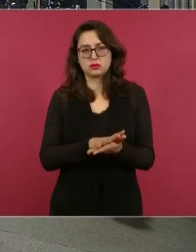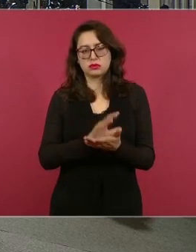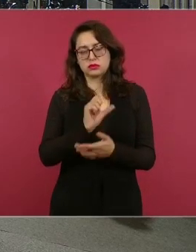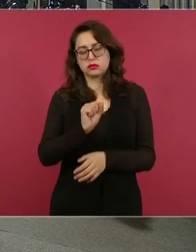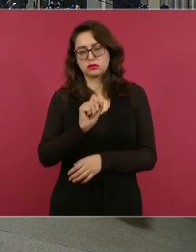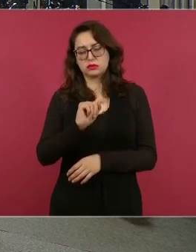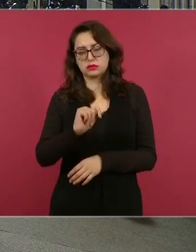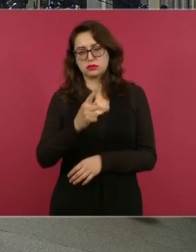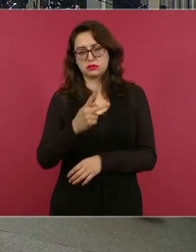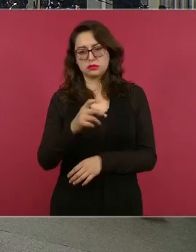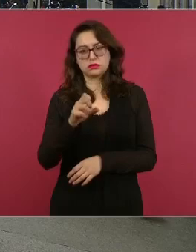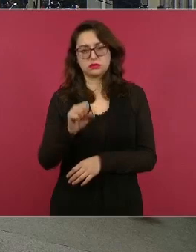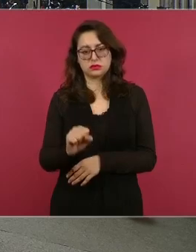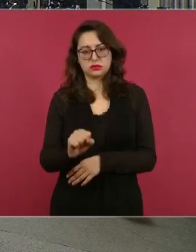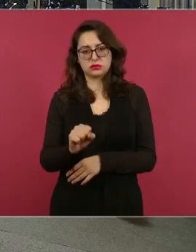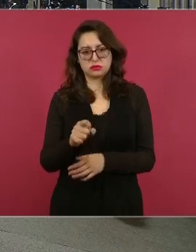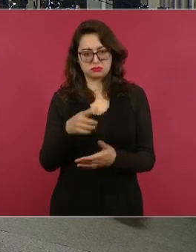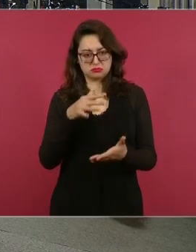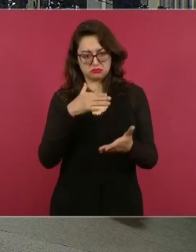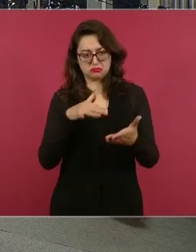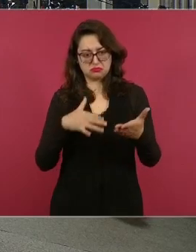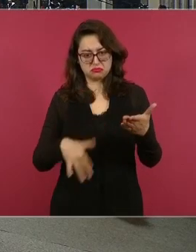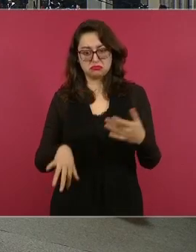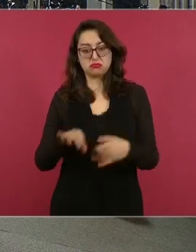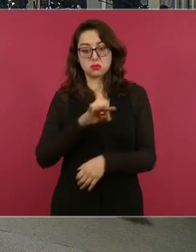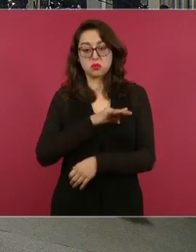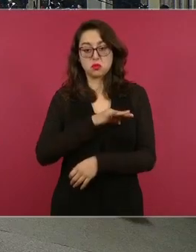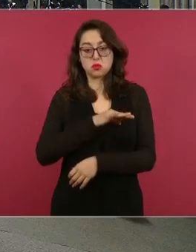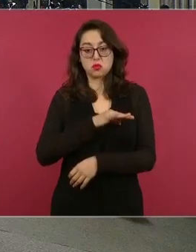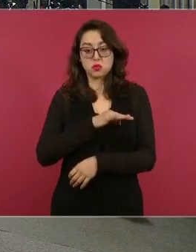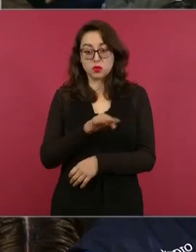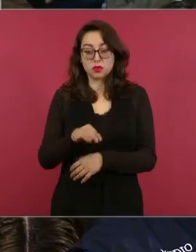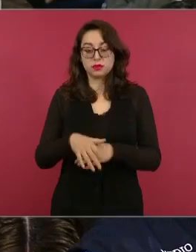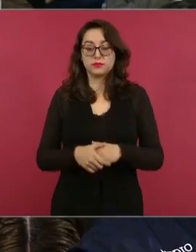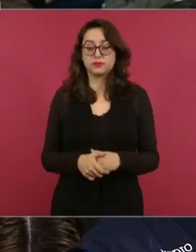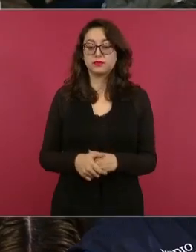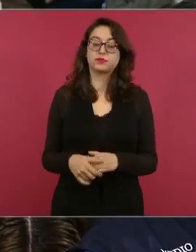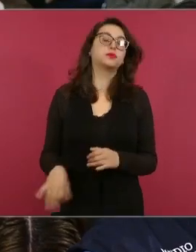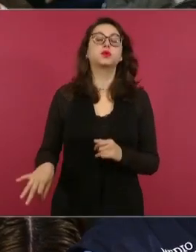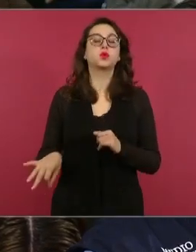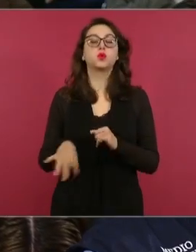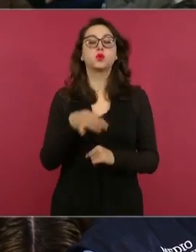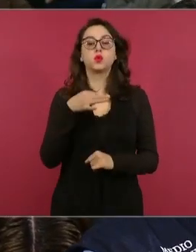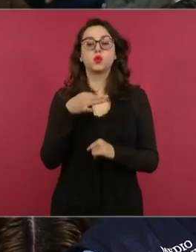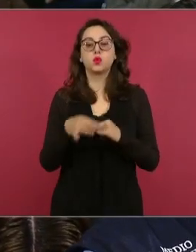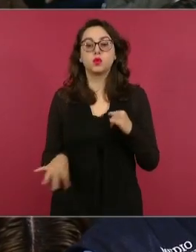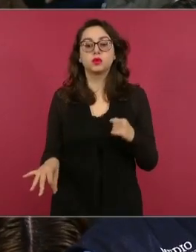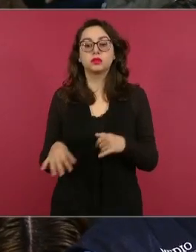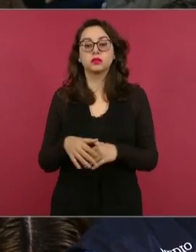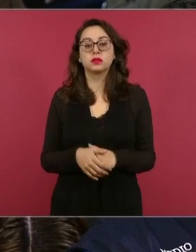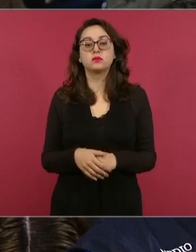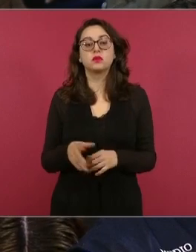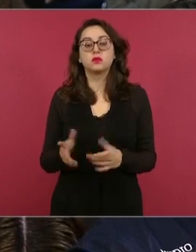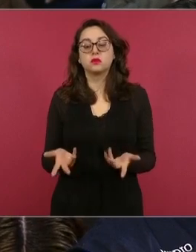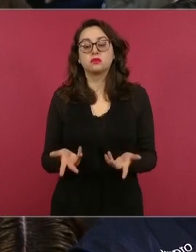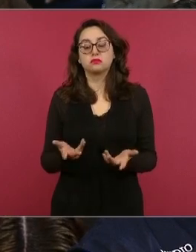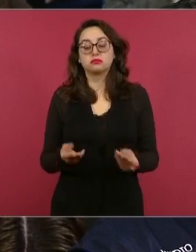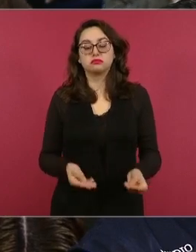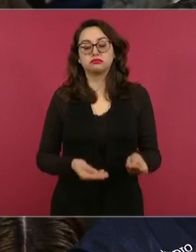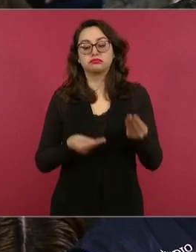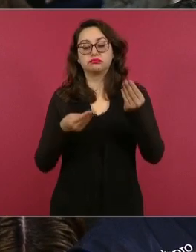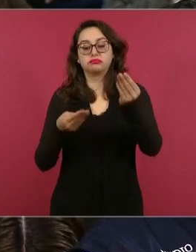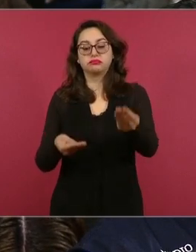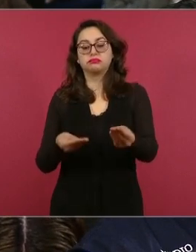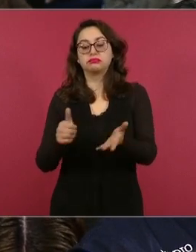y previsión social de la que se puede leer finalmente este registrante advierte que la presente se emite en